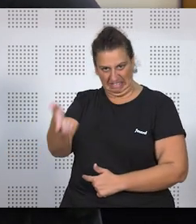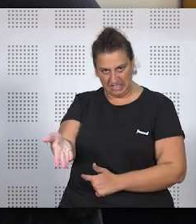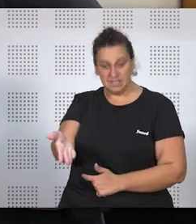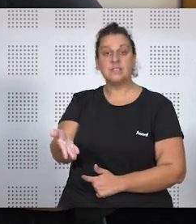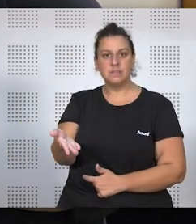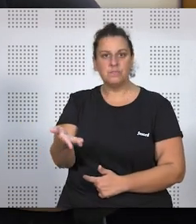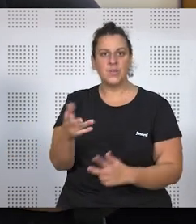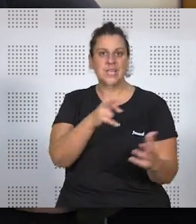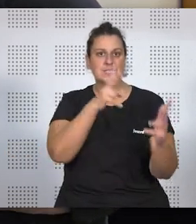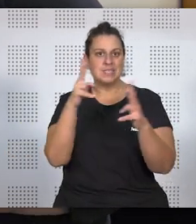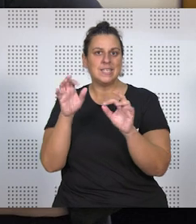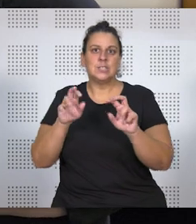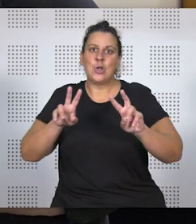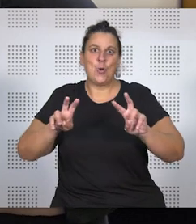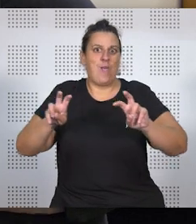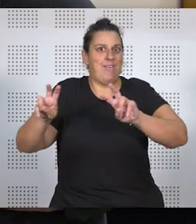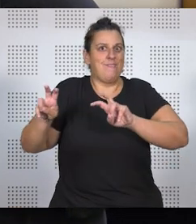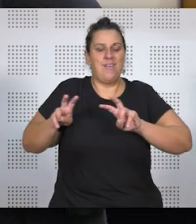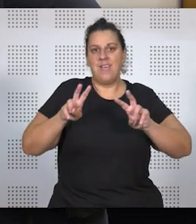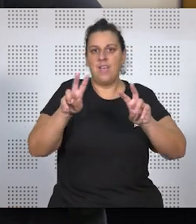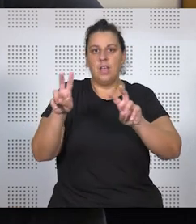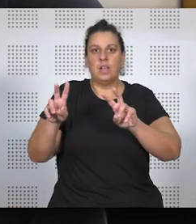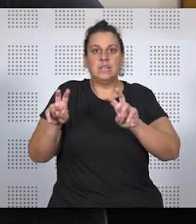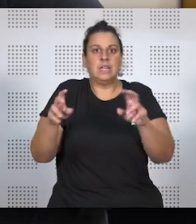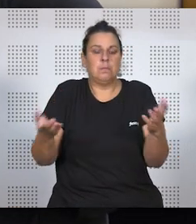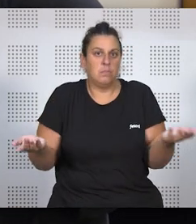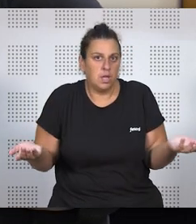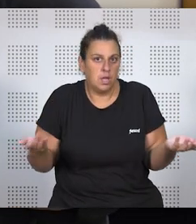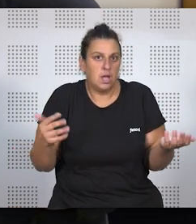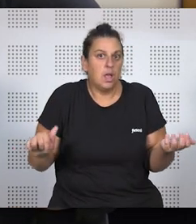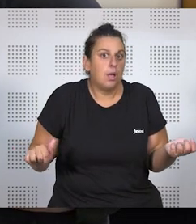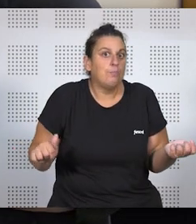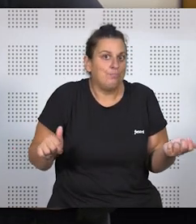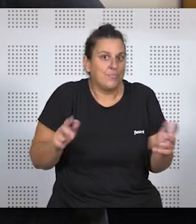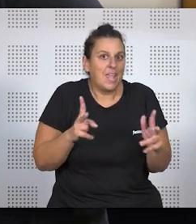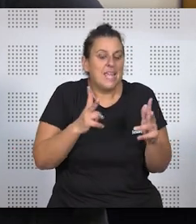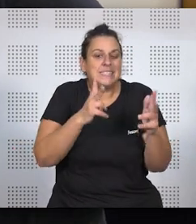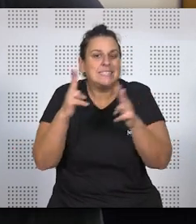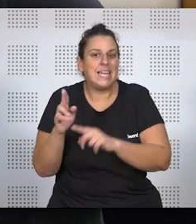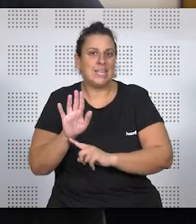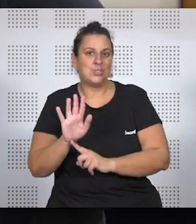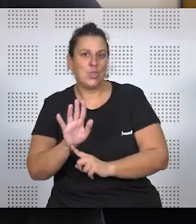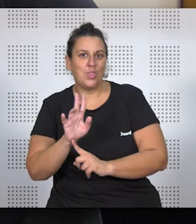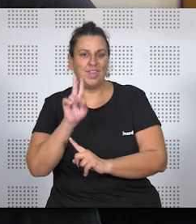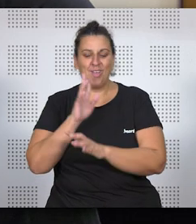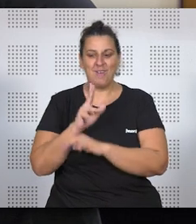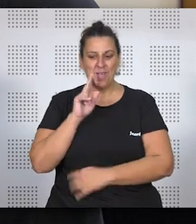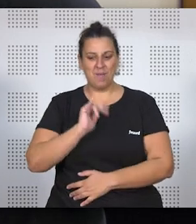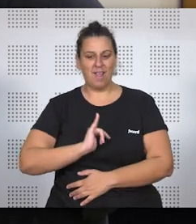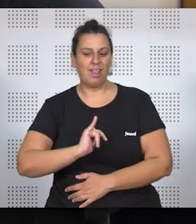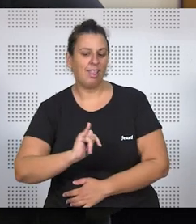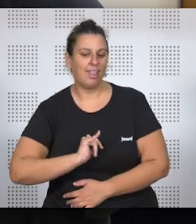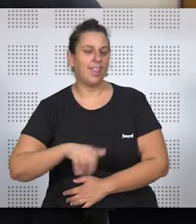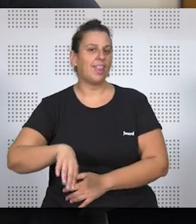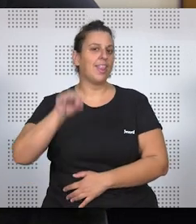Entonces yo creo que es una serie muy novedosa en ese sentido, muy de... Y claro, la ficción juega con que tú te identificas, con que te permite